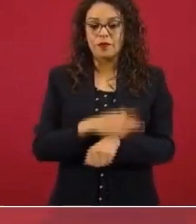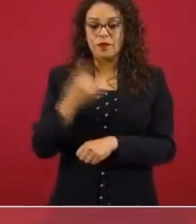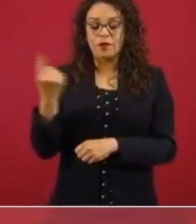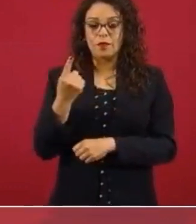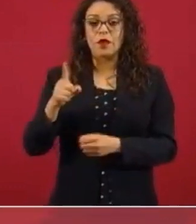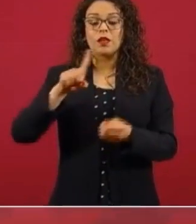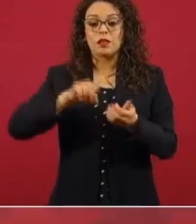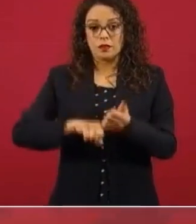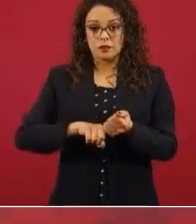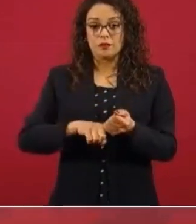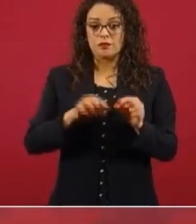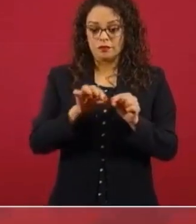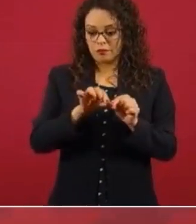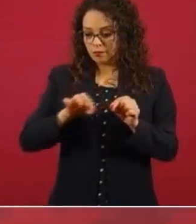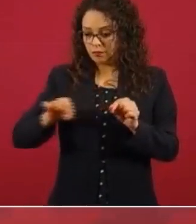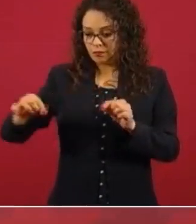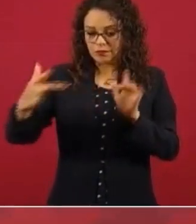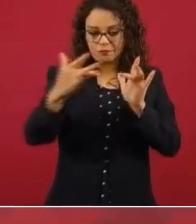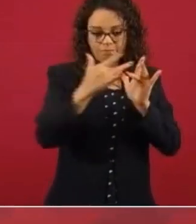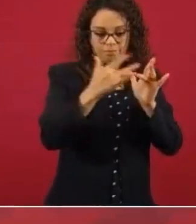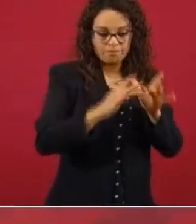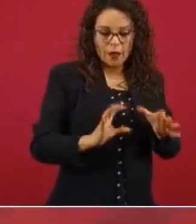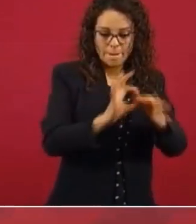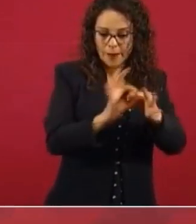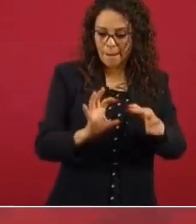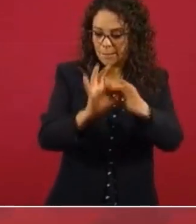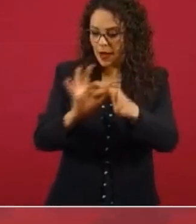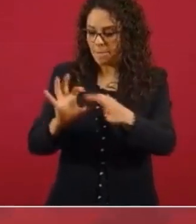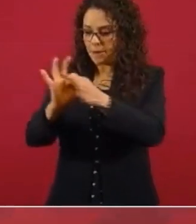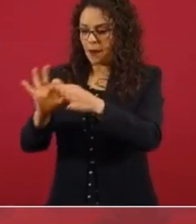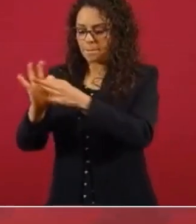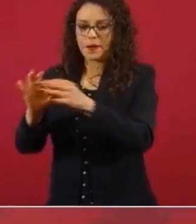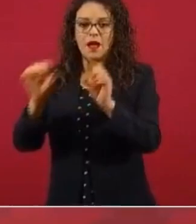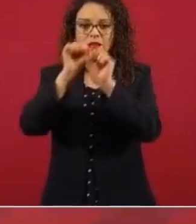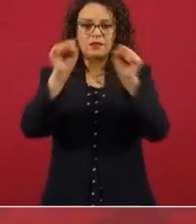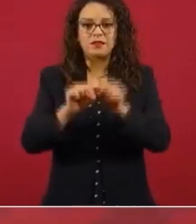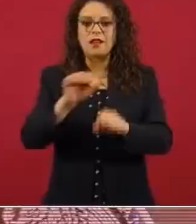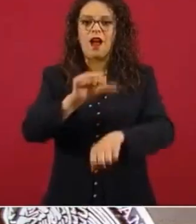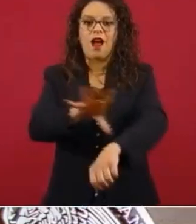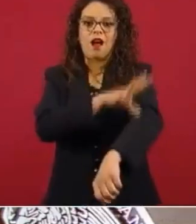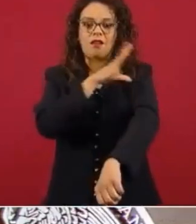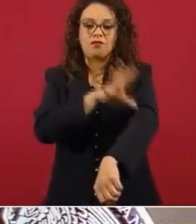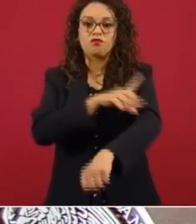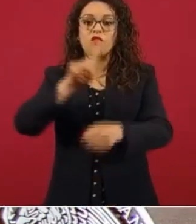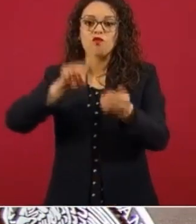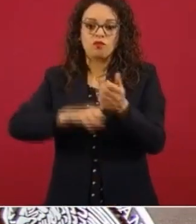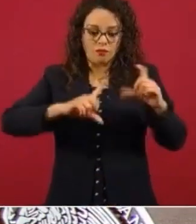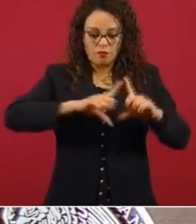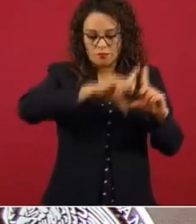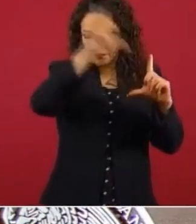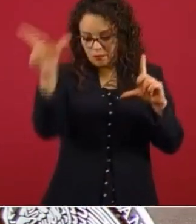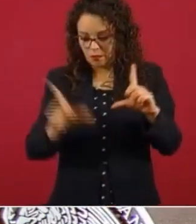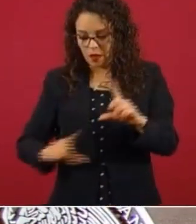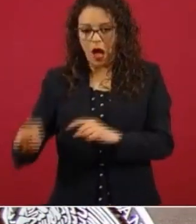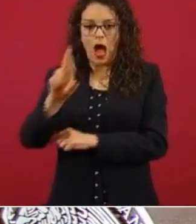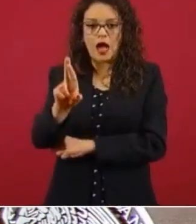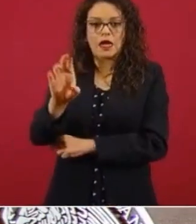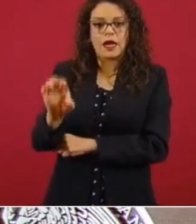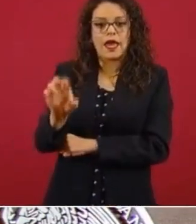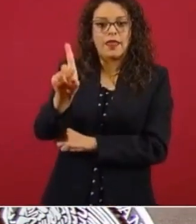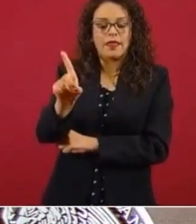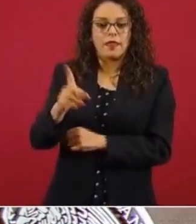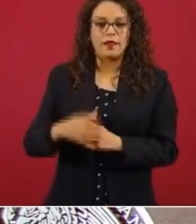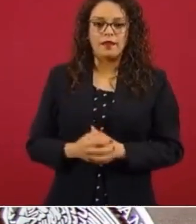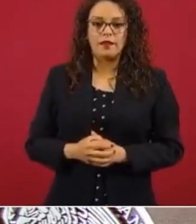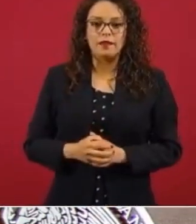intercomunicado el sistema eléctrico, es una red nacional. Entonces, cuando